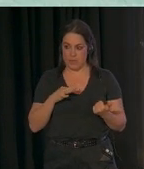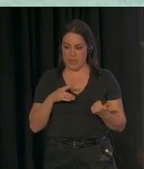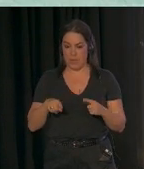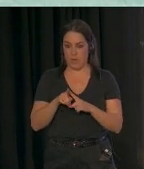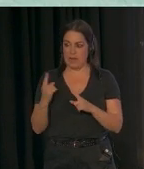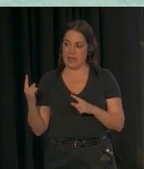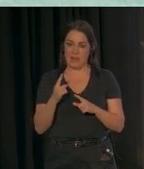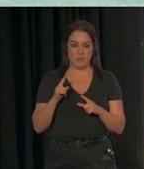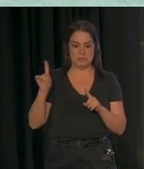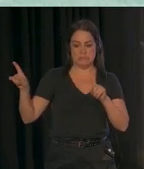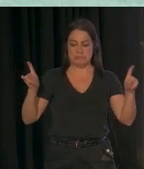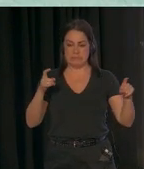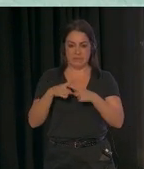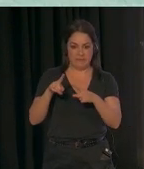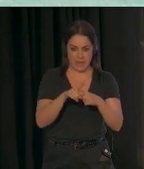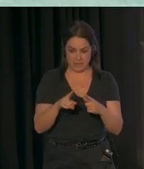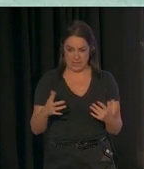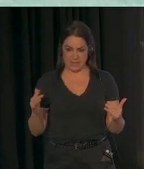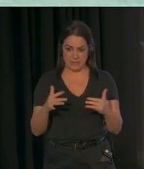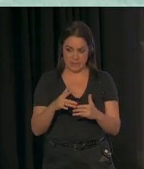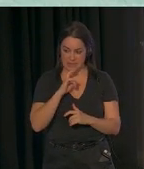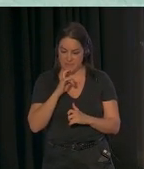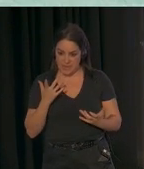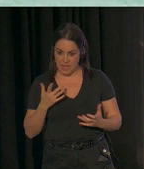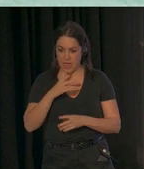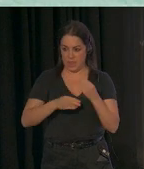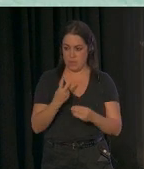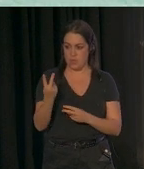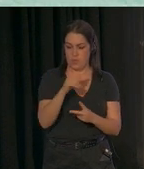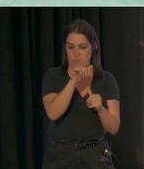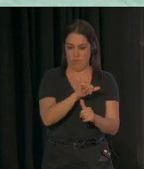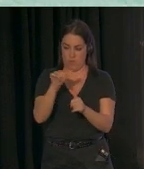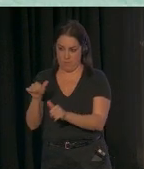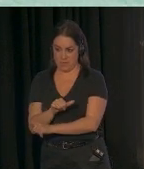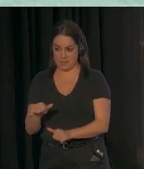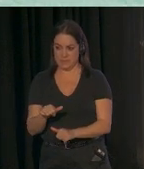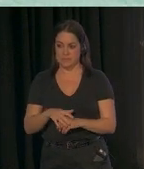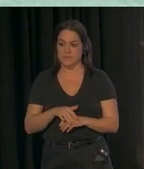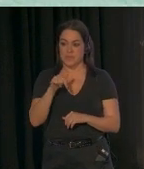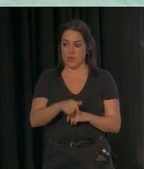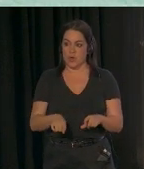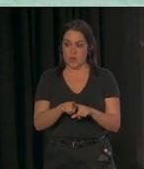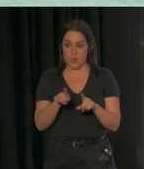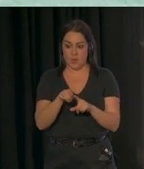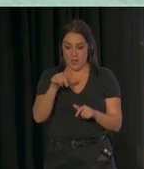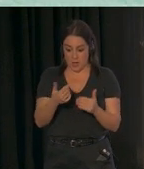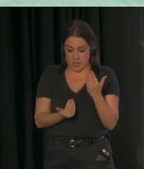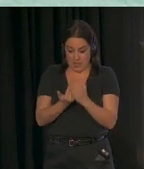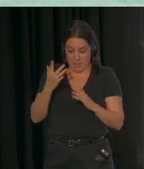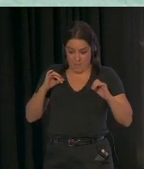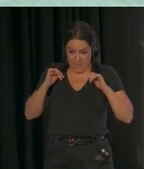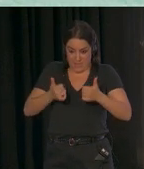en lugar de hacerlo en persona. Lo hacemos de las dos formas. Y a día de hoy en el Reino Unido acabamos de empezar